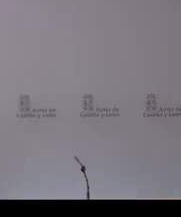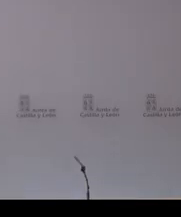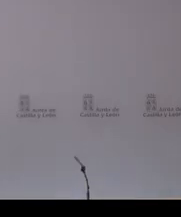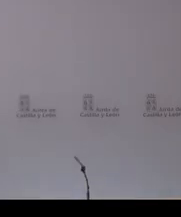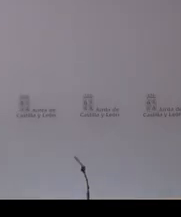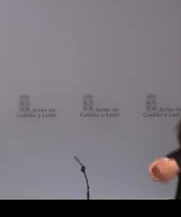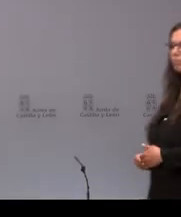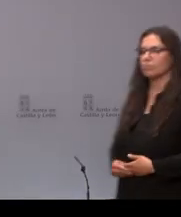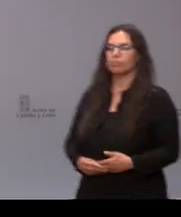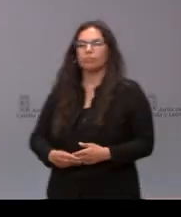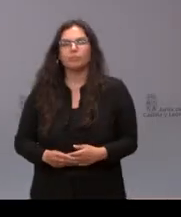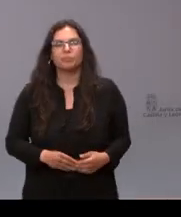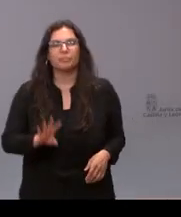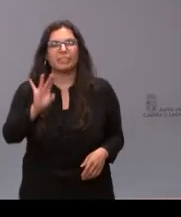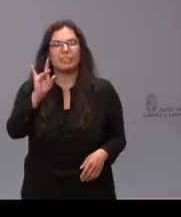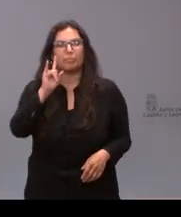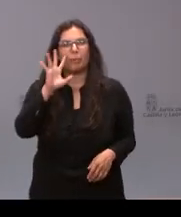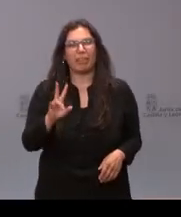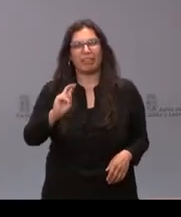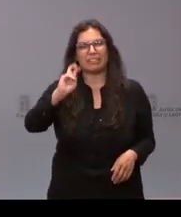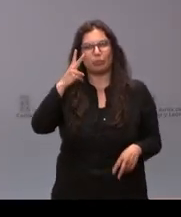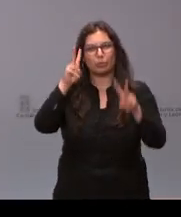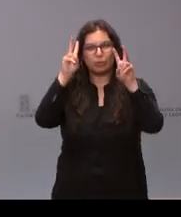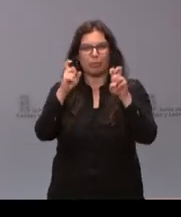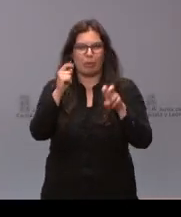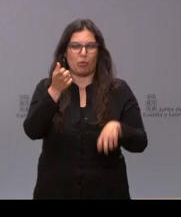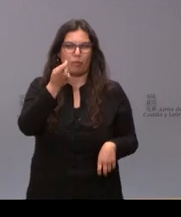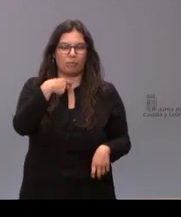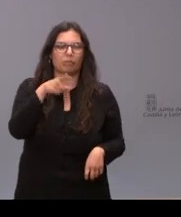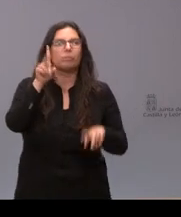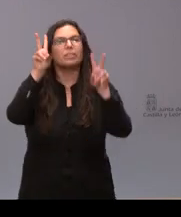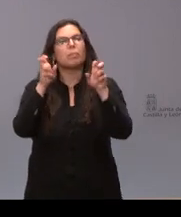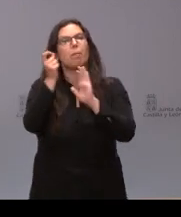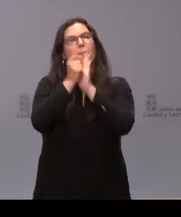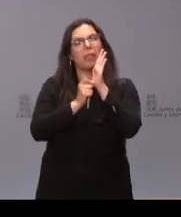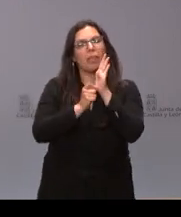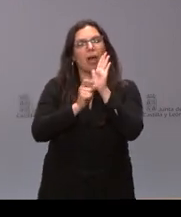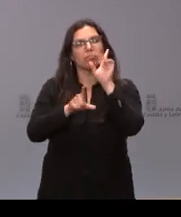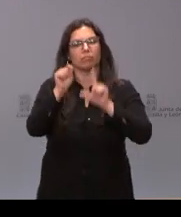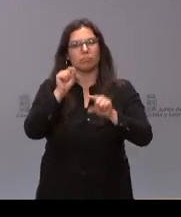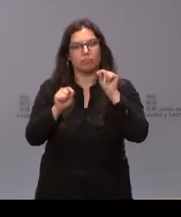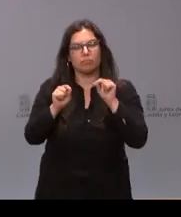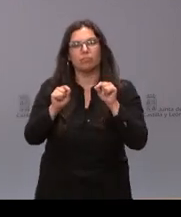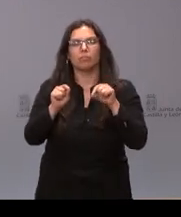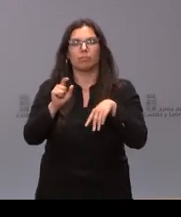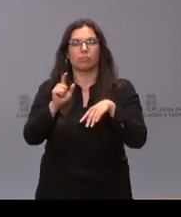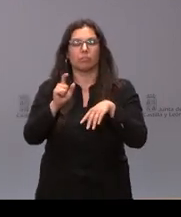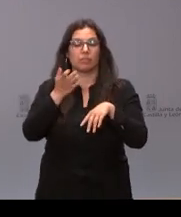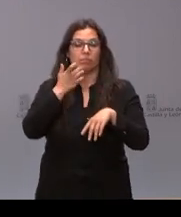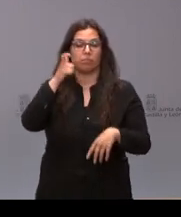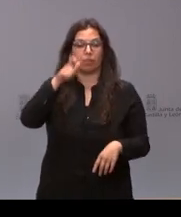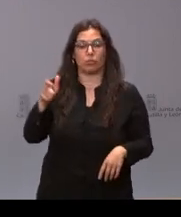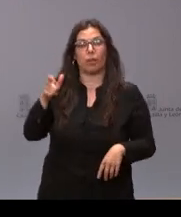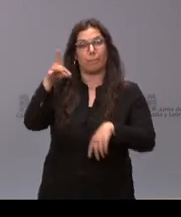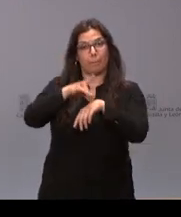Creo que se ha quedado una segunda cuestión del aborto en el tintero, que es si se van a tomar medidas para impedir que aquellos profesionales, aquellos